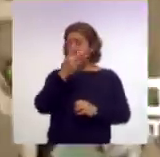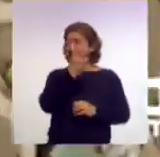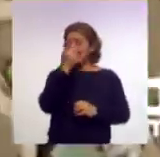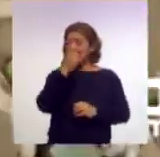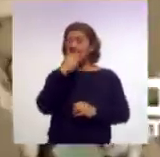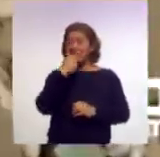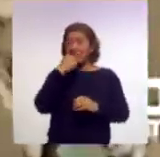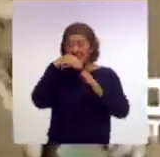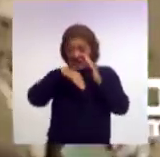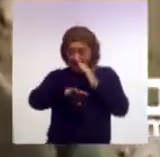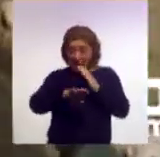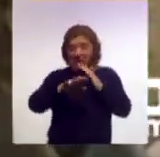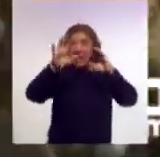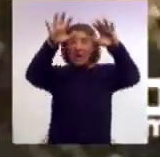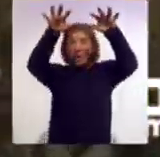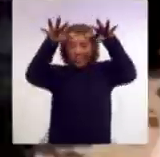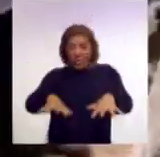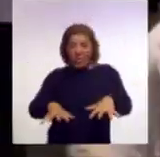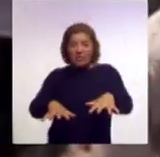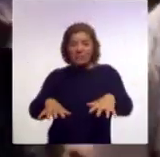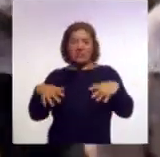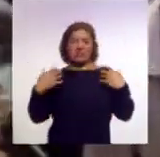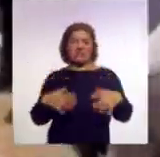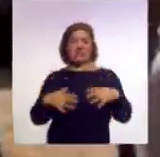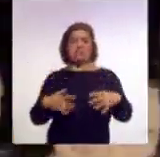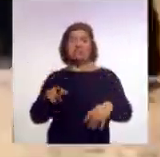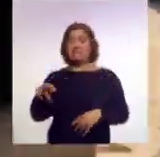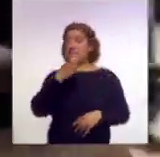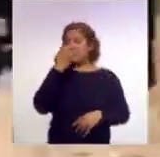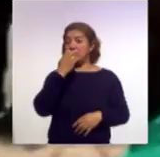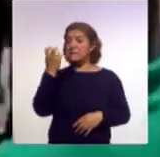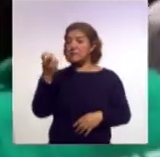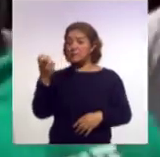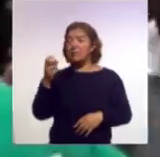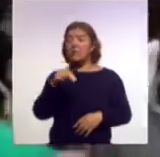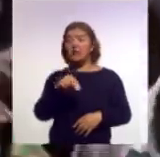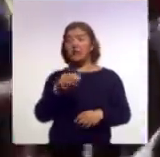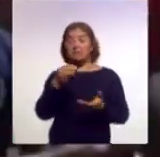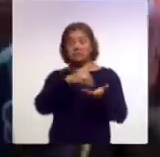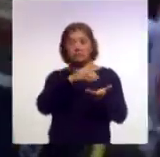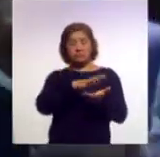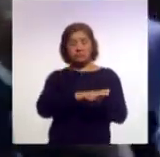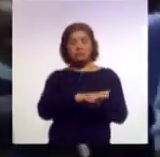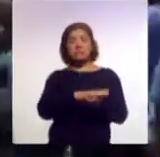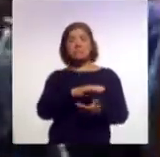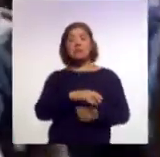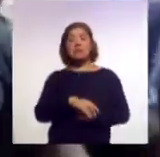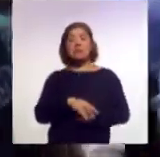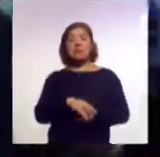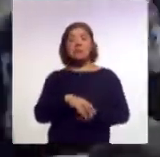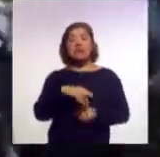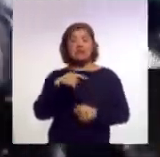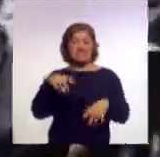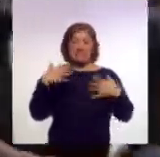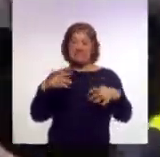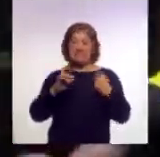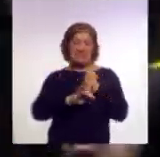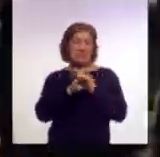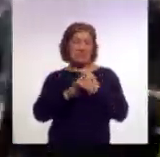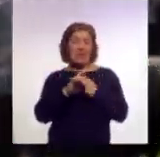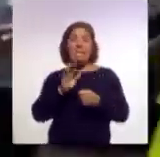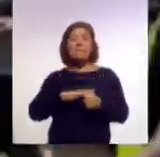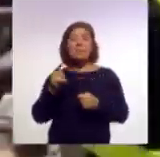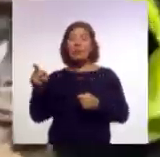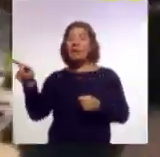atrapados entre los escombros La situación de la escuela Baden ubicada en el área de Itapaji es caótica por los equipos de